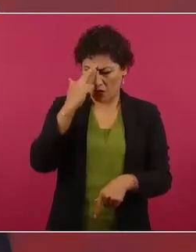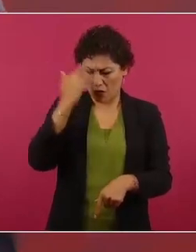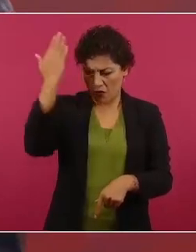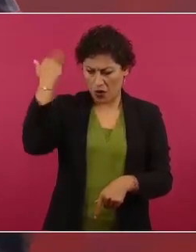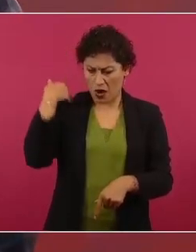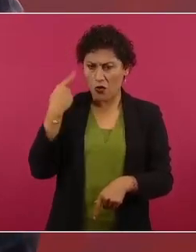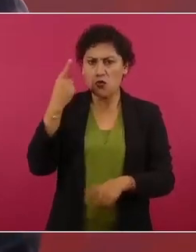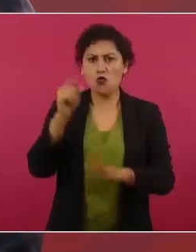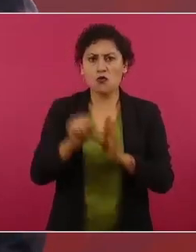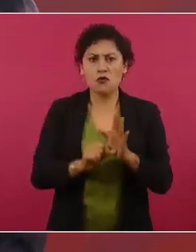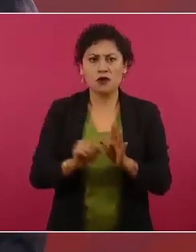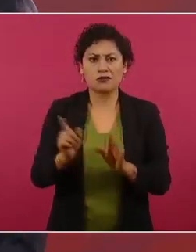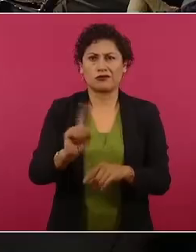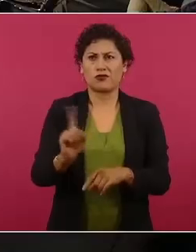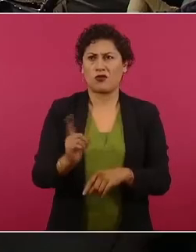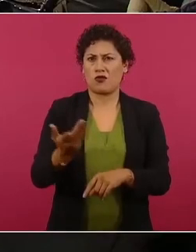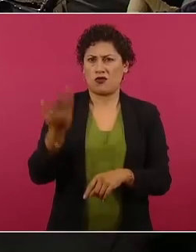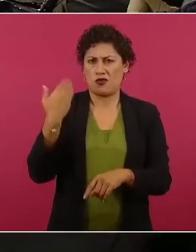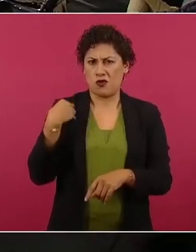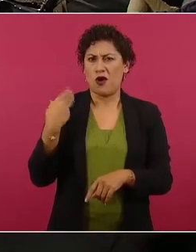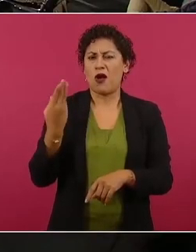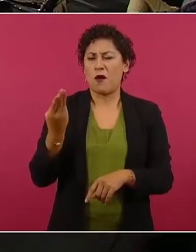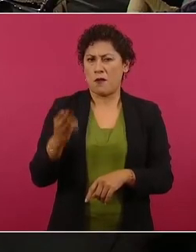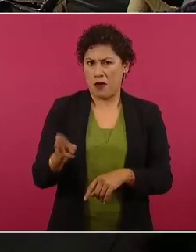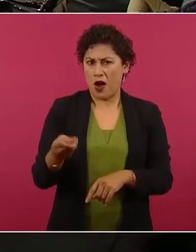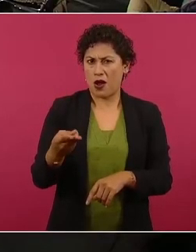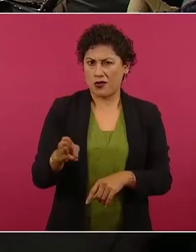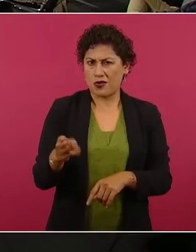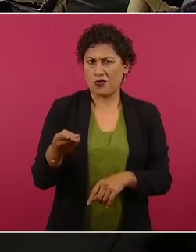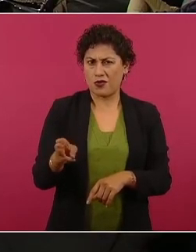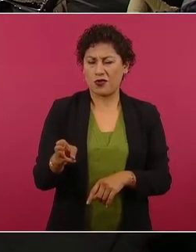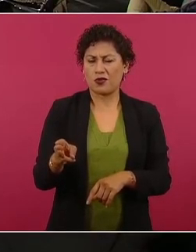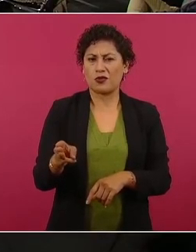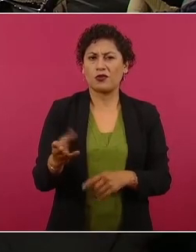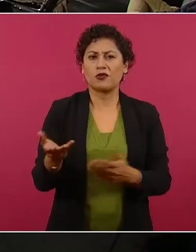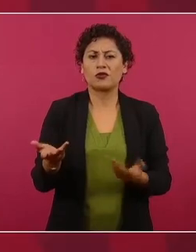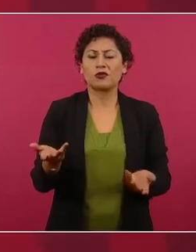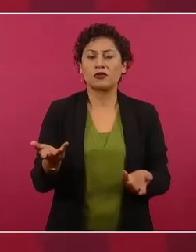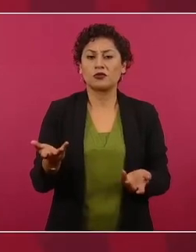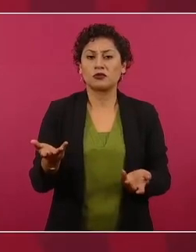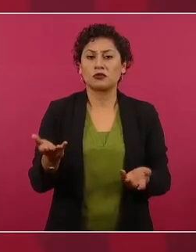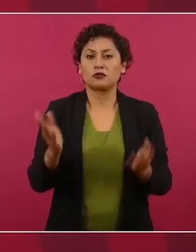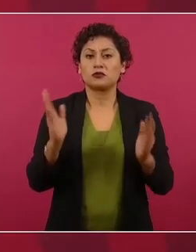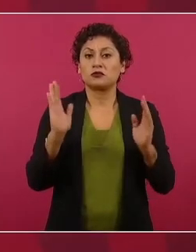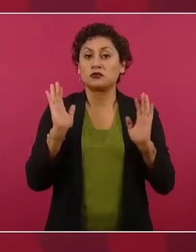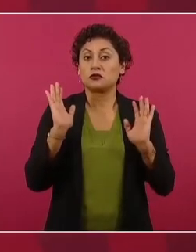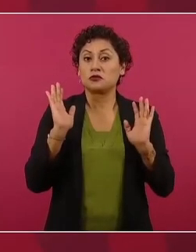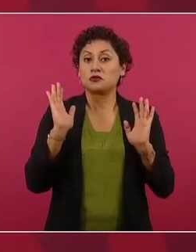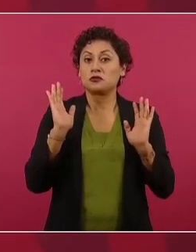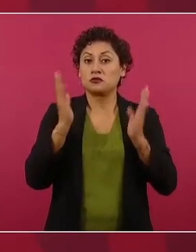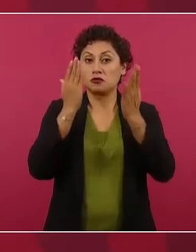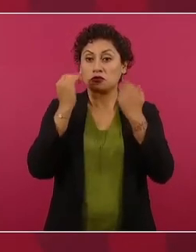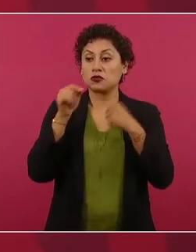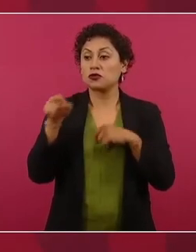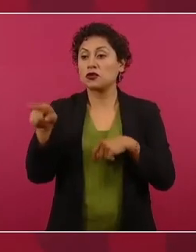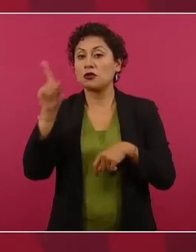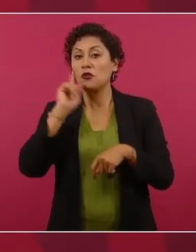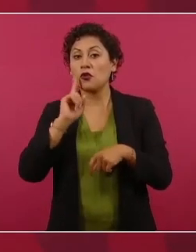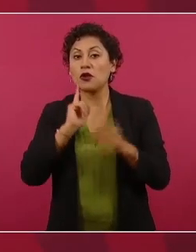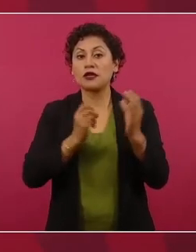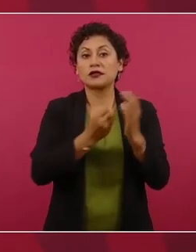como en mayo y no sé si ya salió la señora, pero ya está por salir.